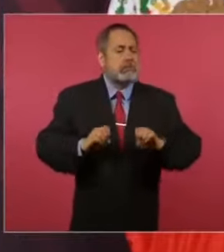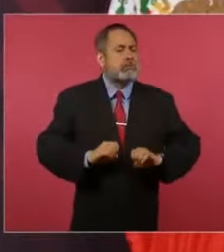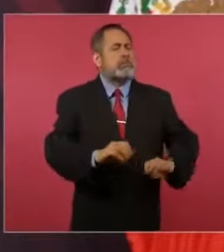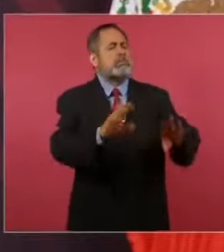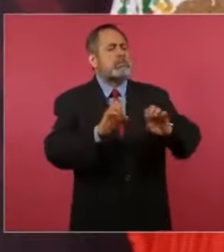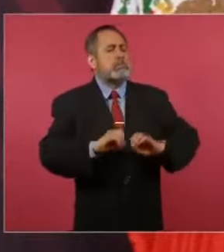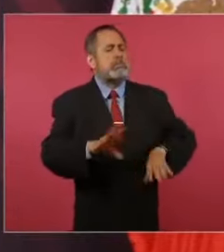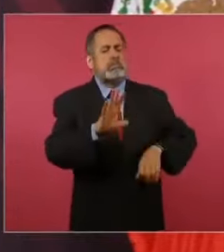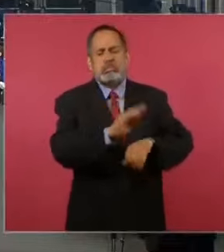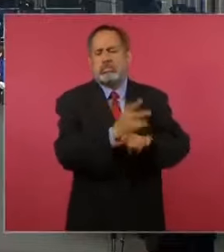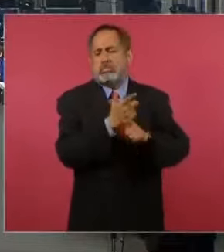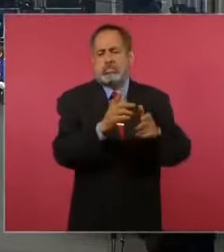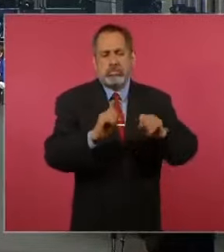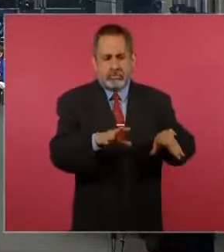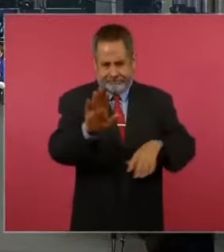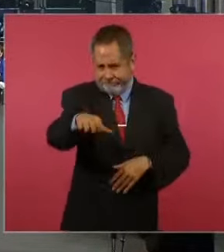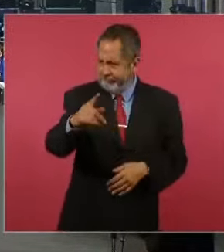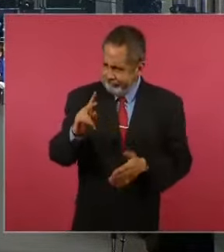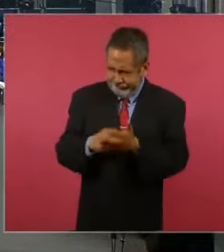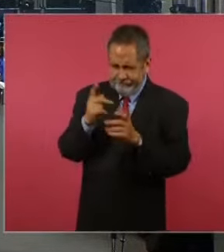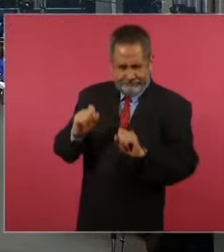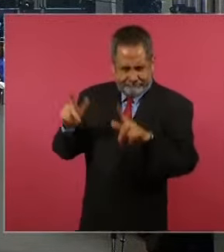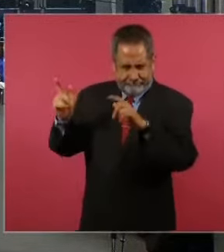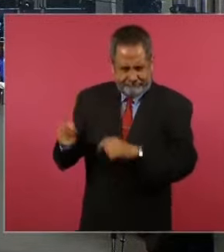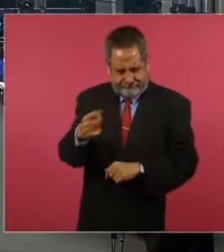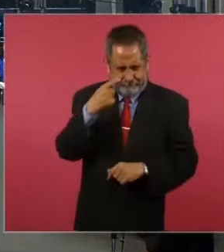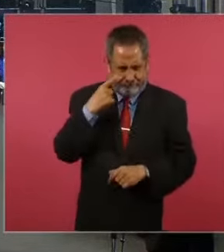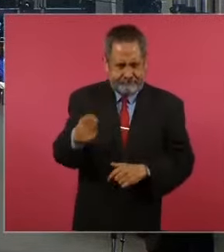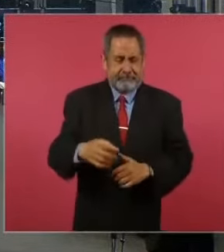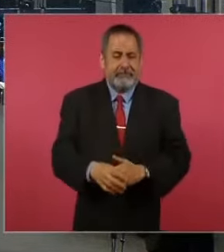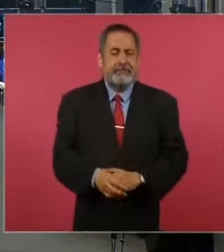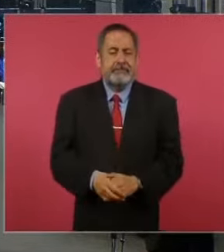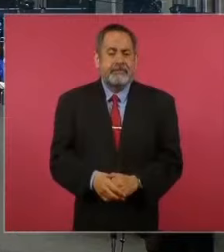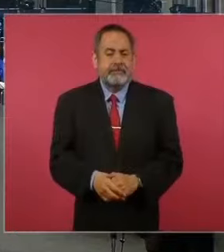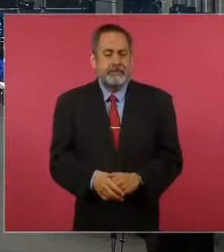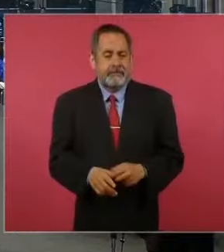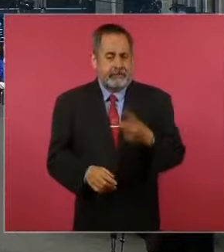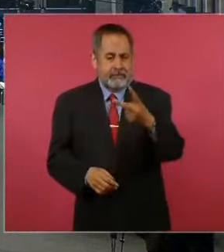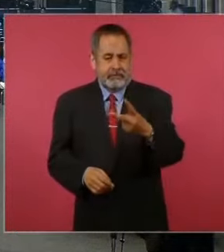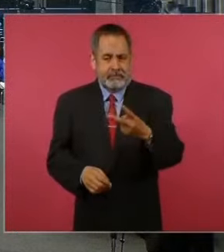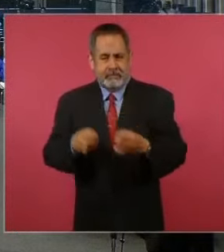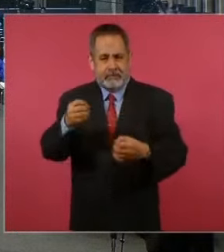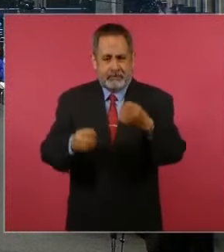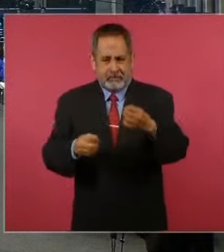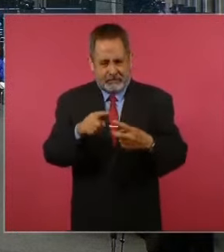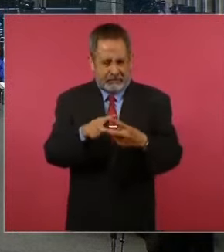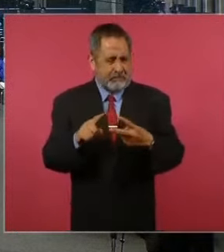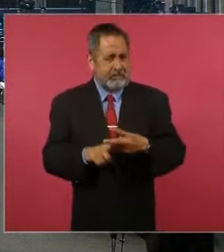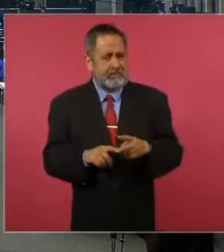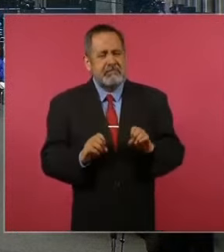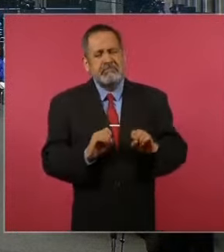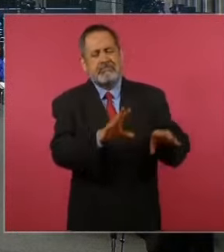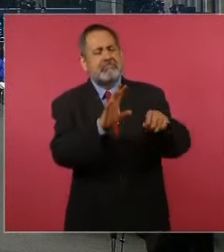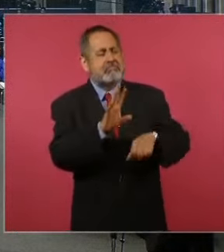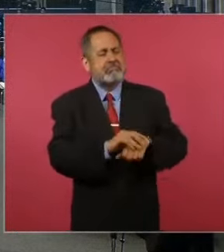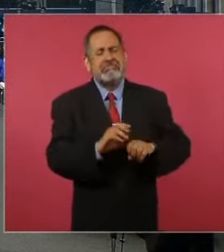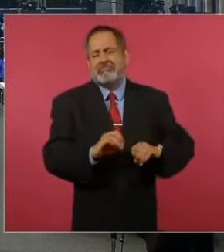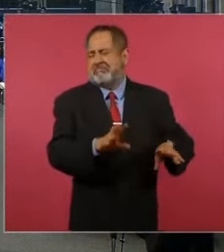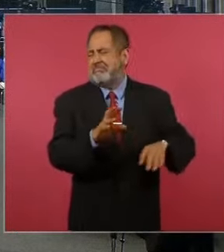Vean por qué no pones la actitud de dos jueces, dos